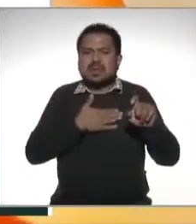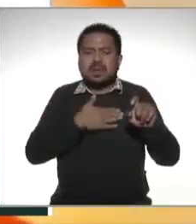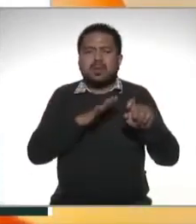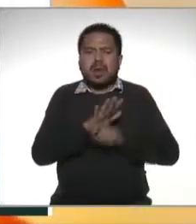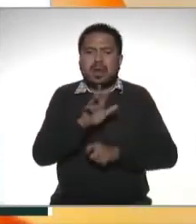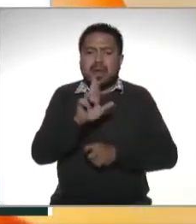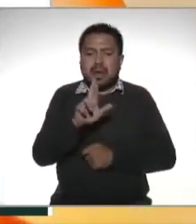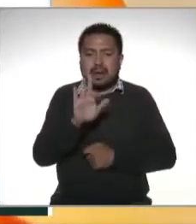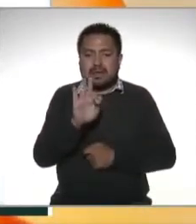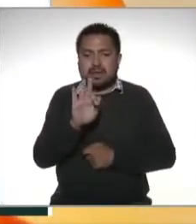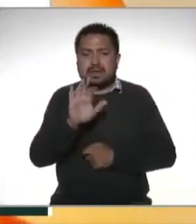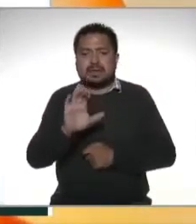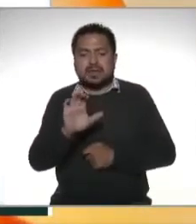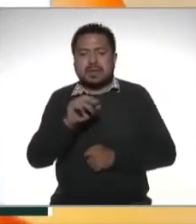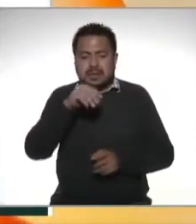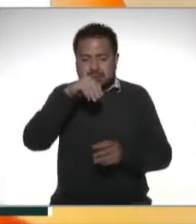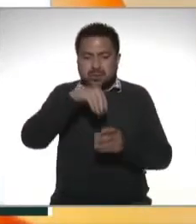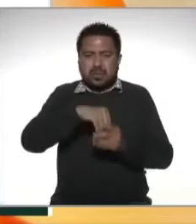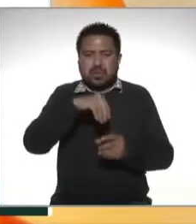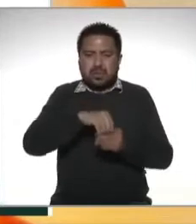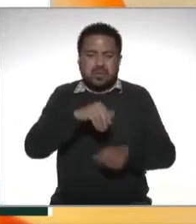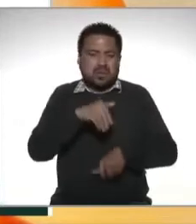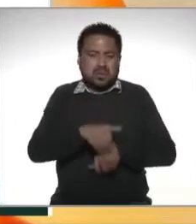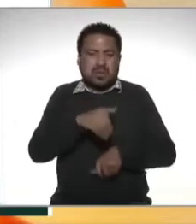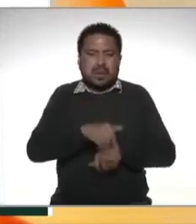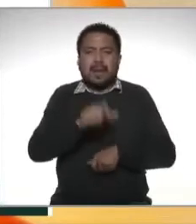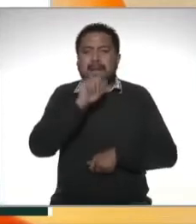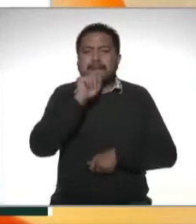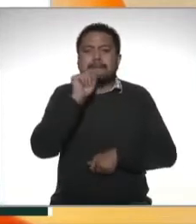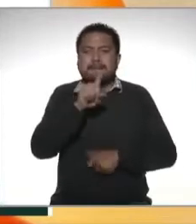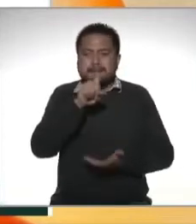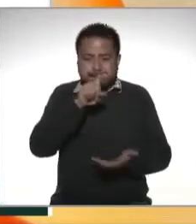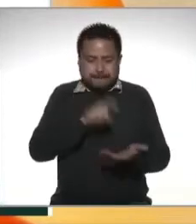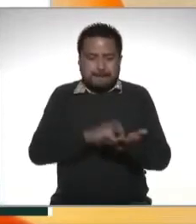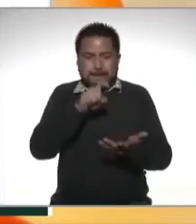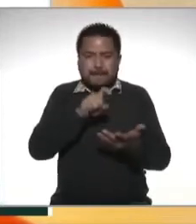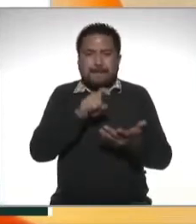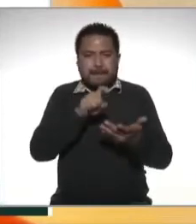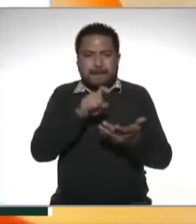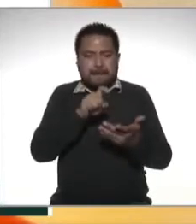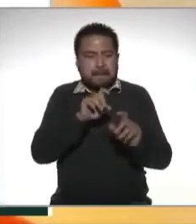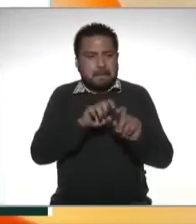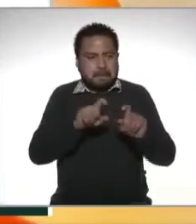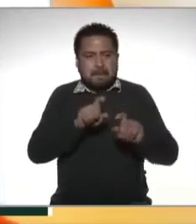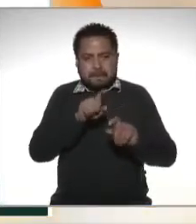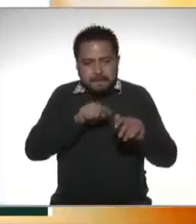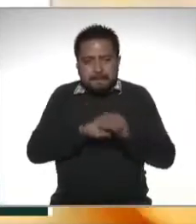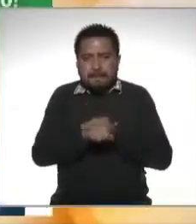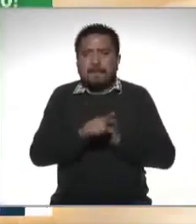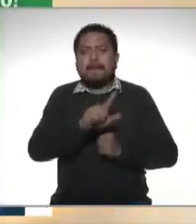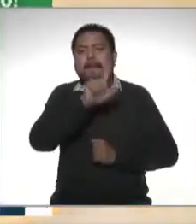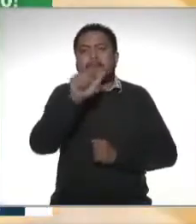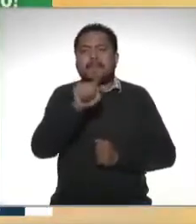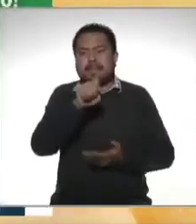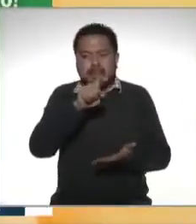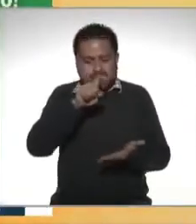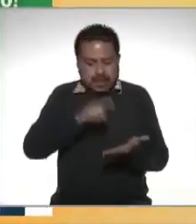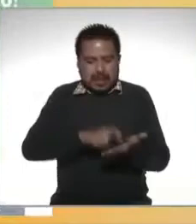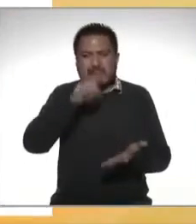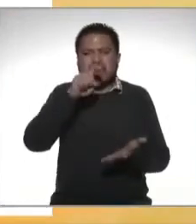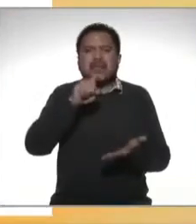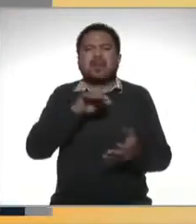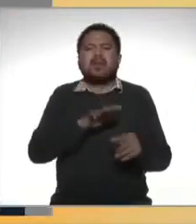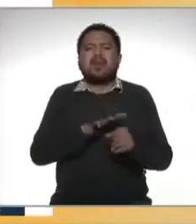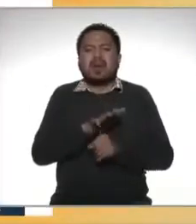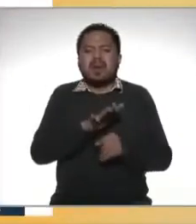la contraseña y un CAPTCHA para poder entrar le damos clic en lo que